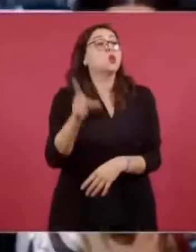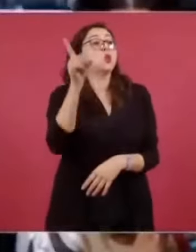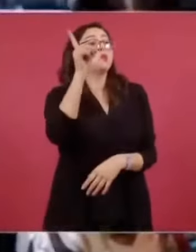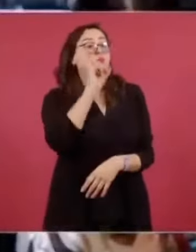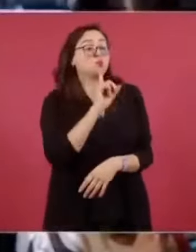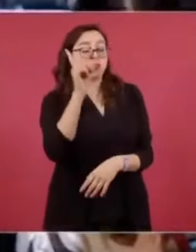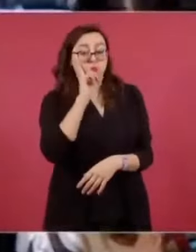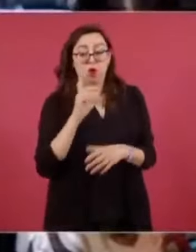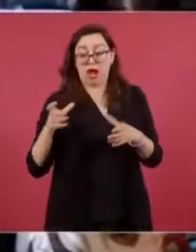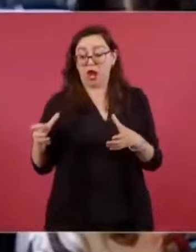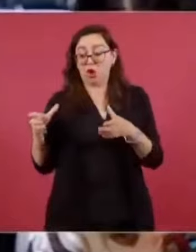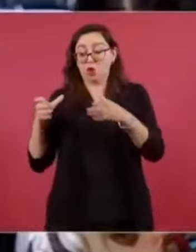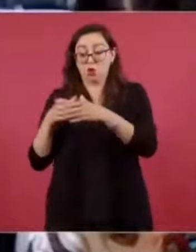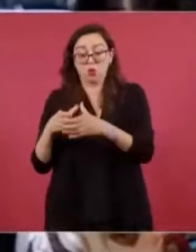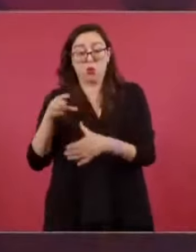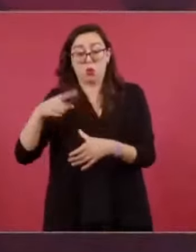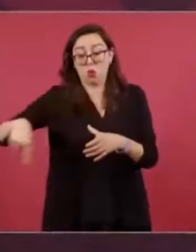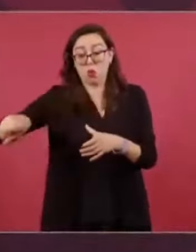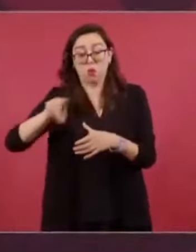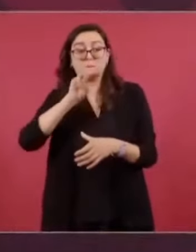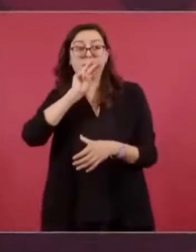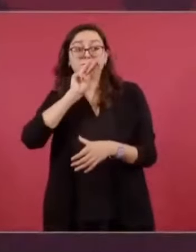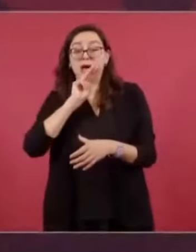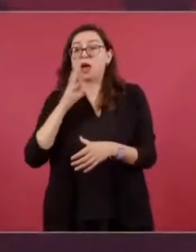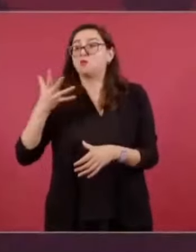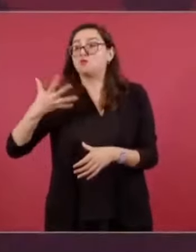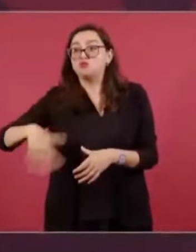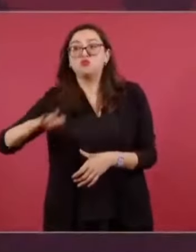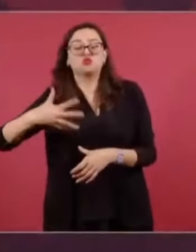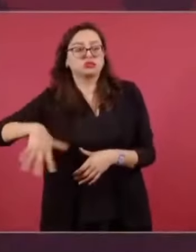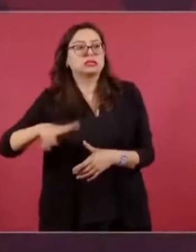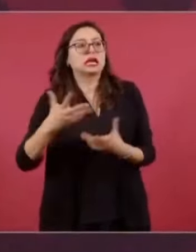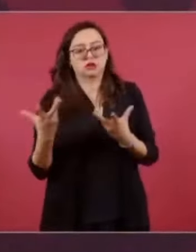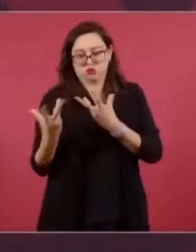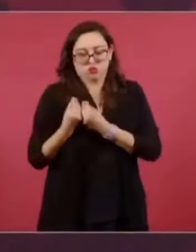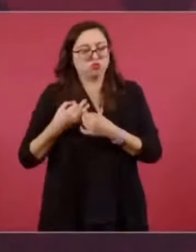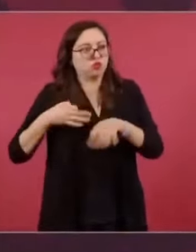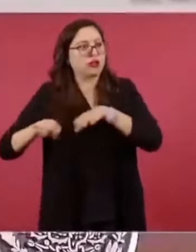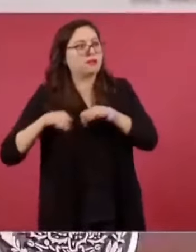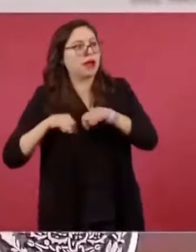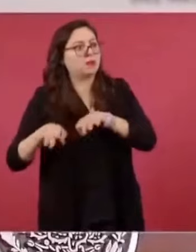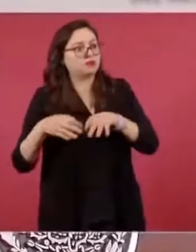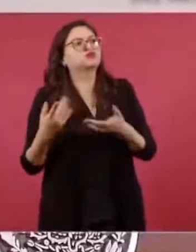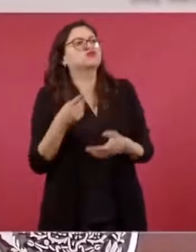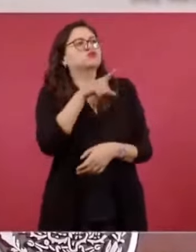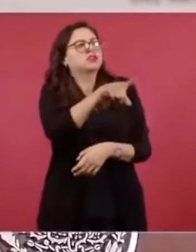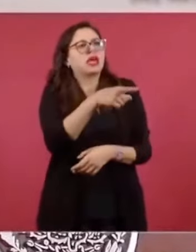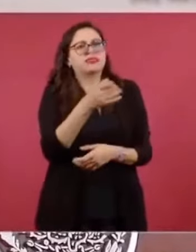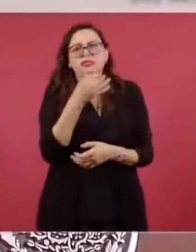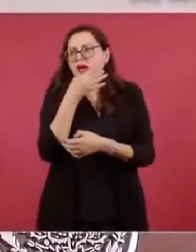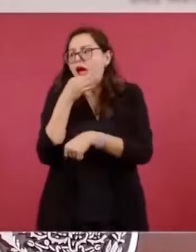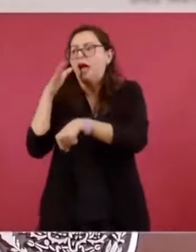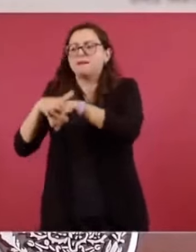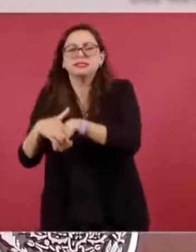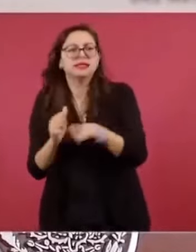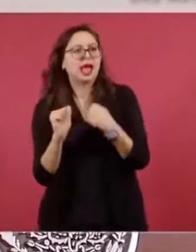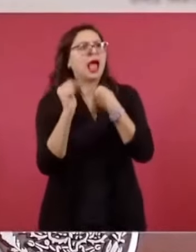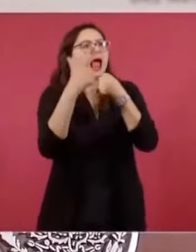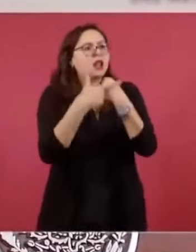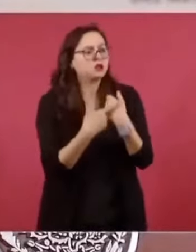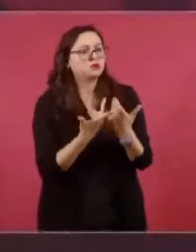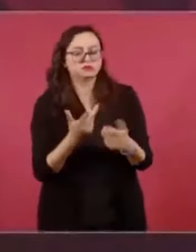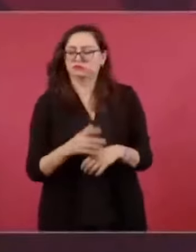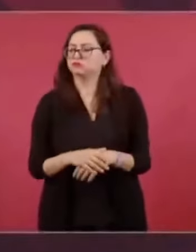¿Son con ellas con quienes tenemos confianza? Tienen confianza que estamos trabajando para que no haya